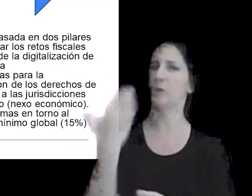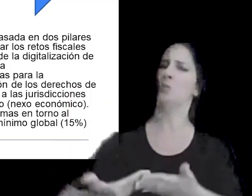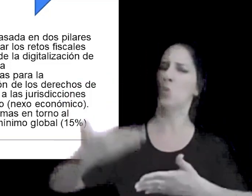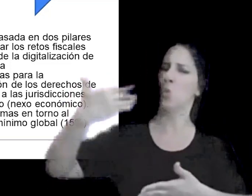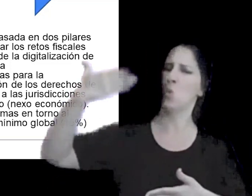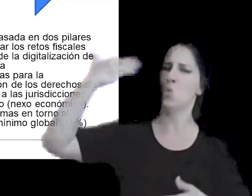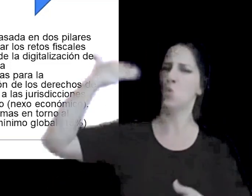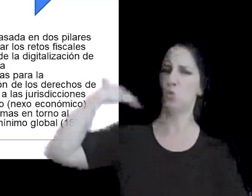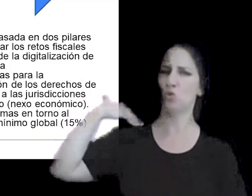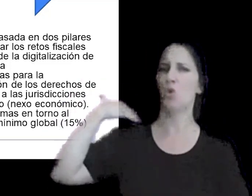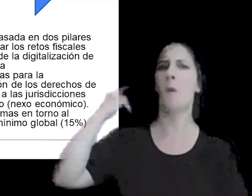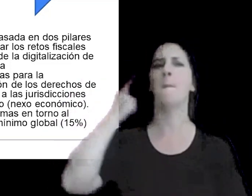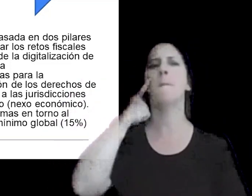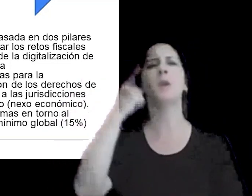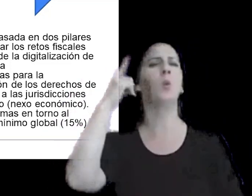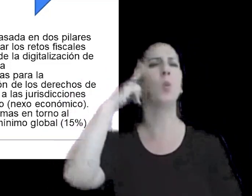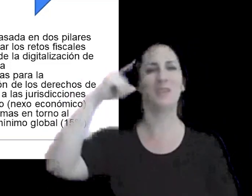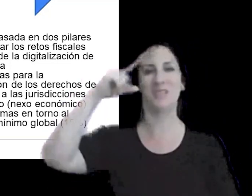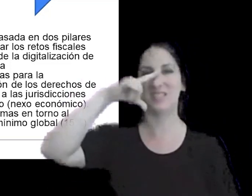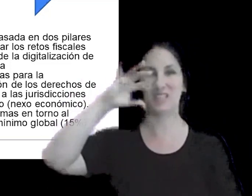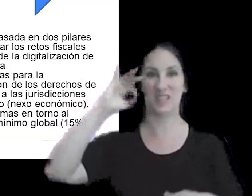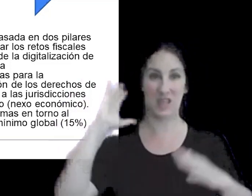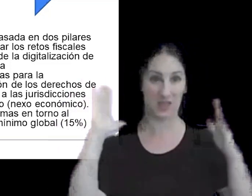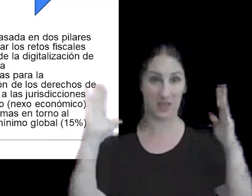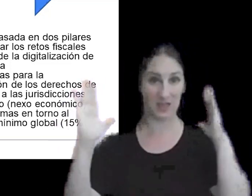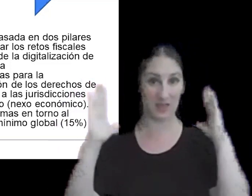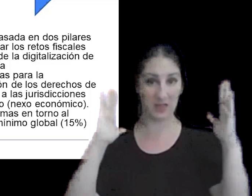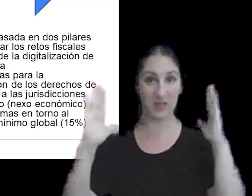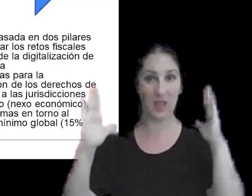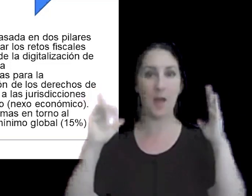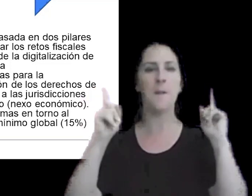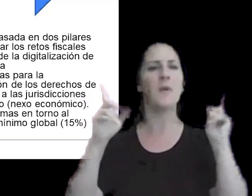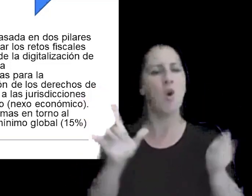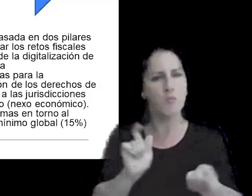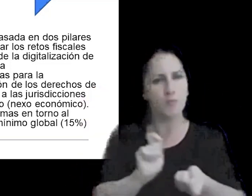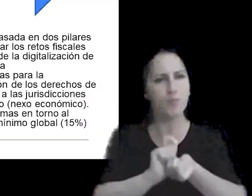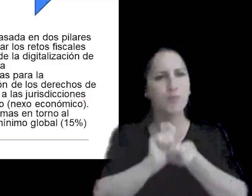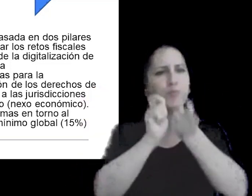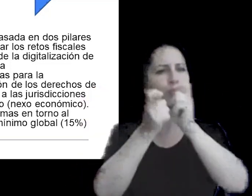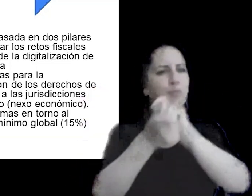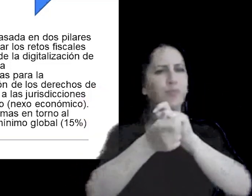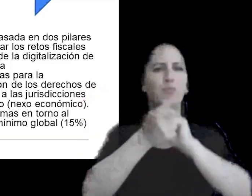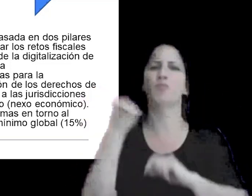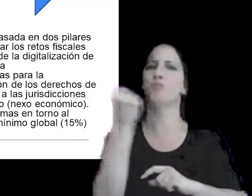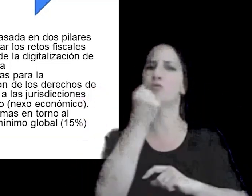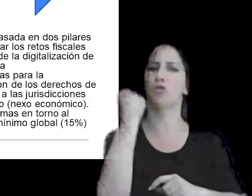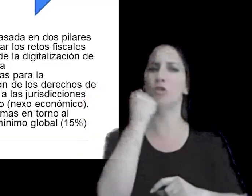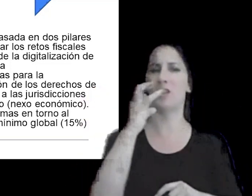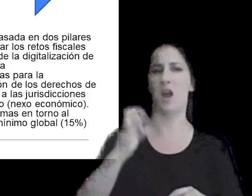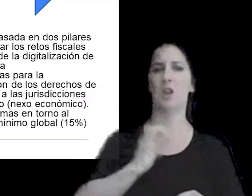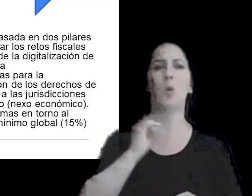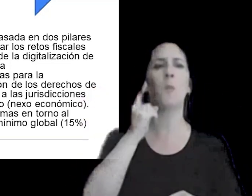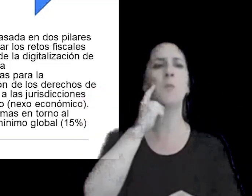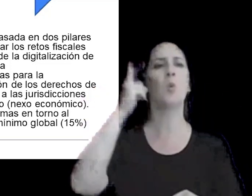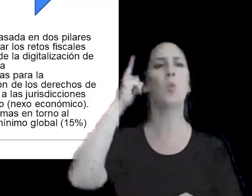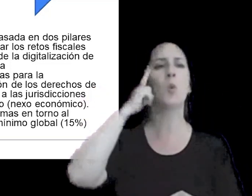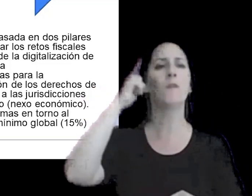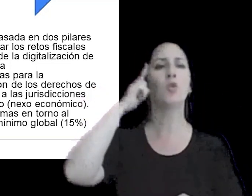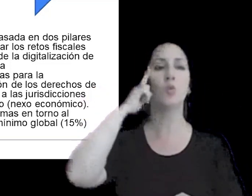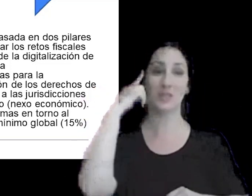desde la década del 70 pero tuvo una reforma principal en el año 1995